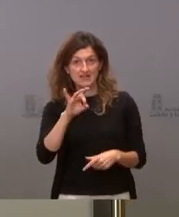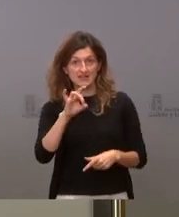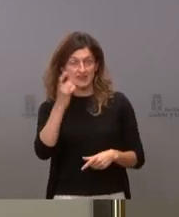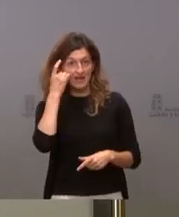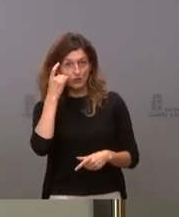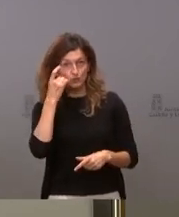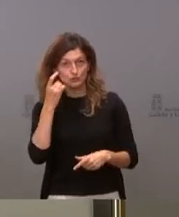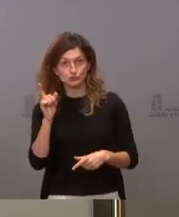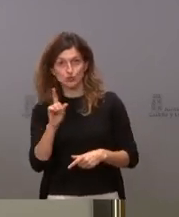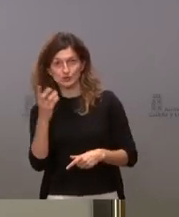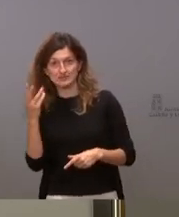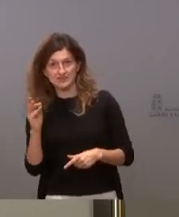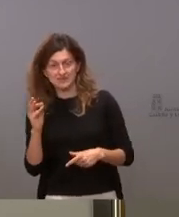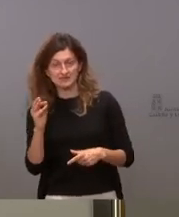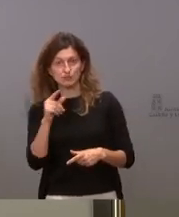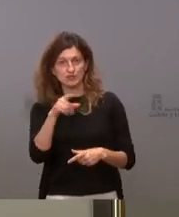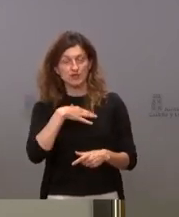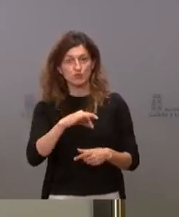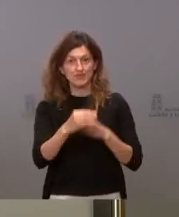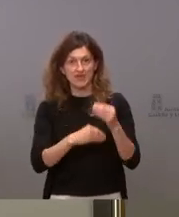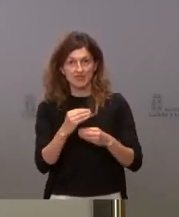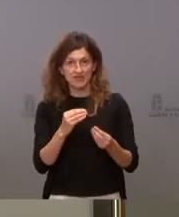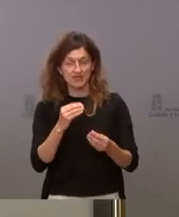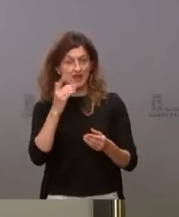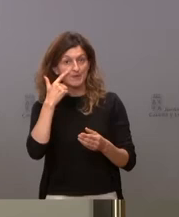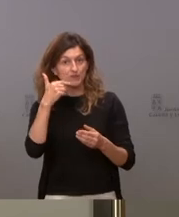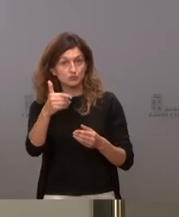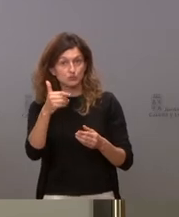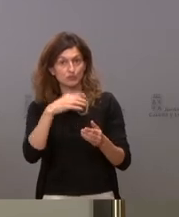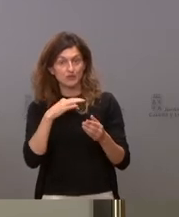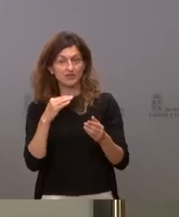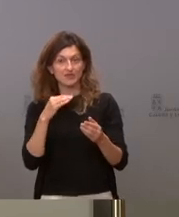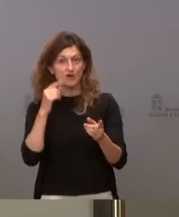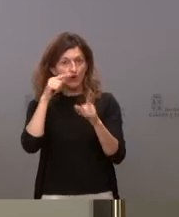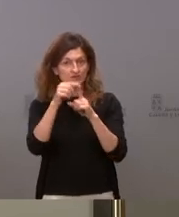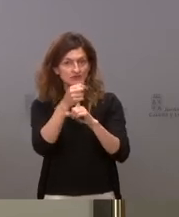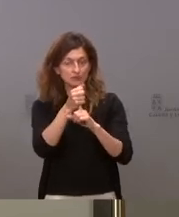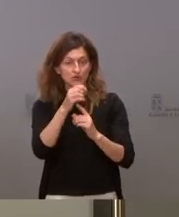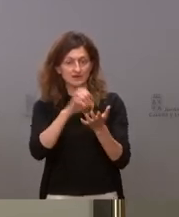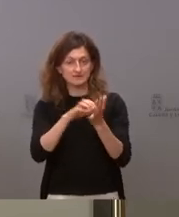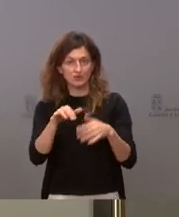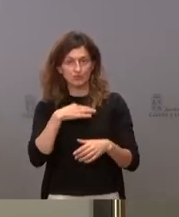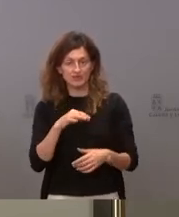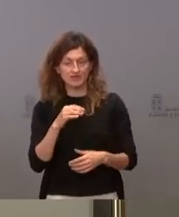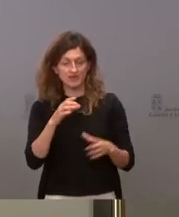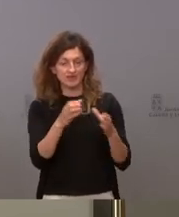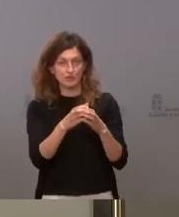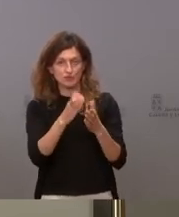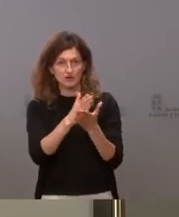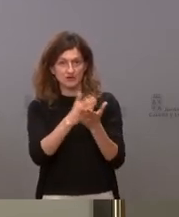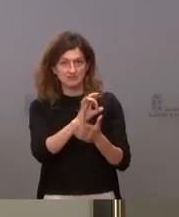con 30. No sé si eso lo ve factible y si lo ve como un objetivo que a medio plazo Castilla y León pudiera llegar a plantearse